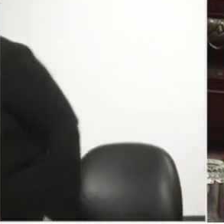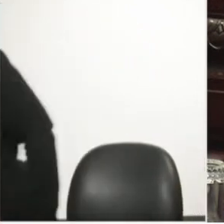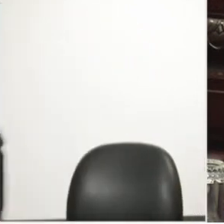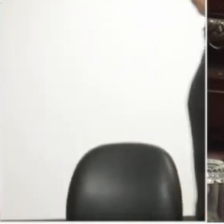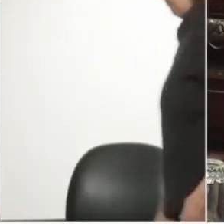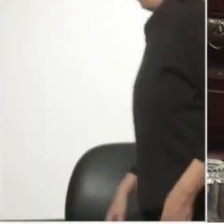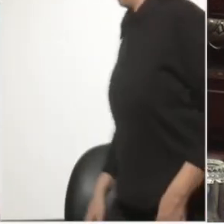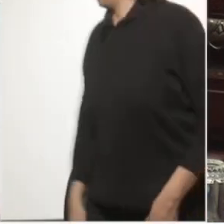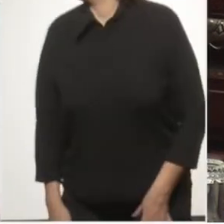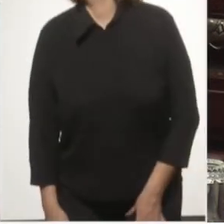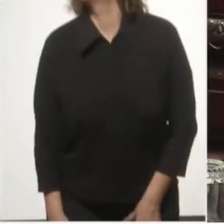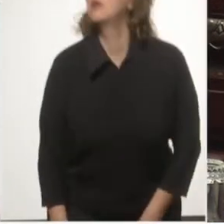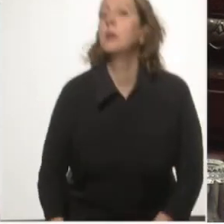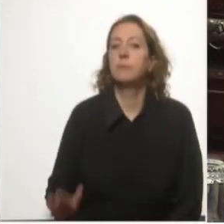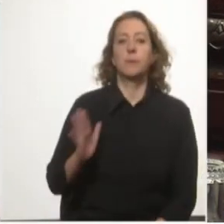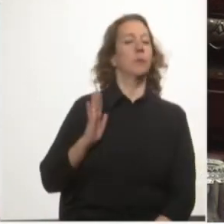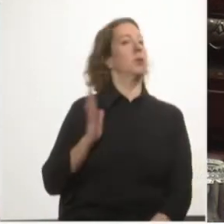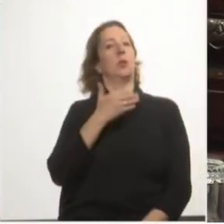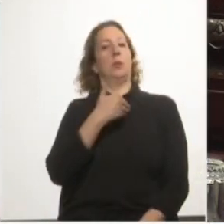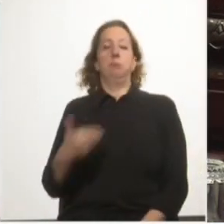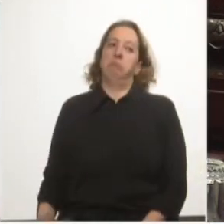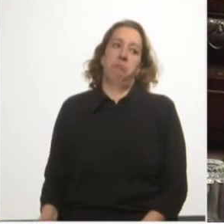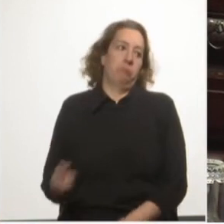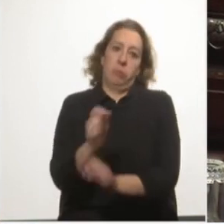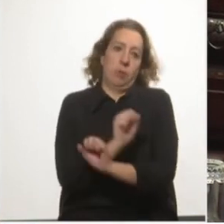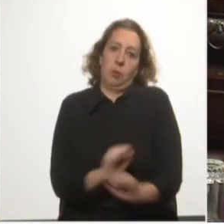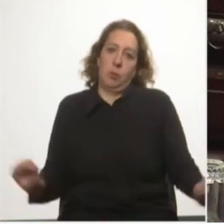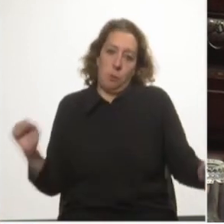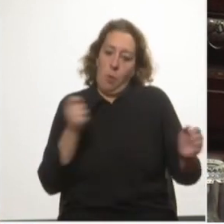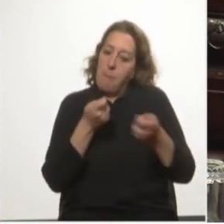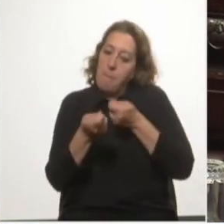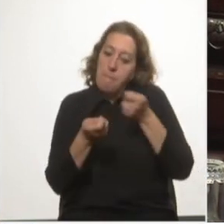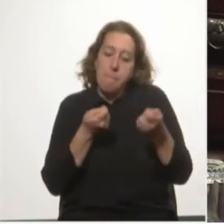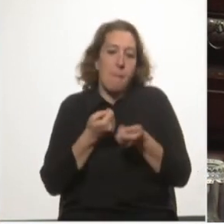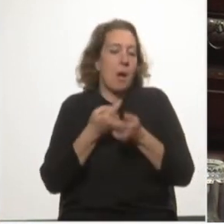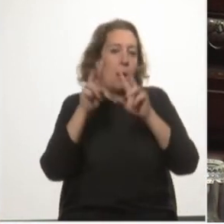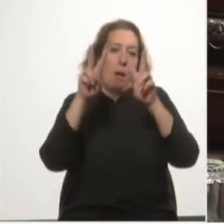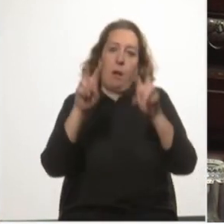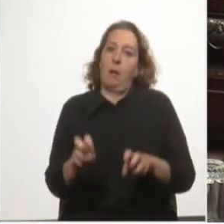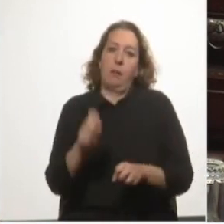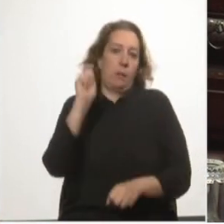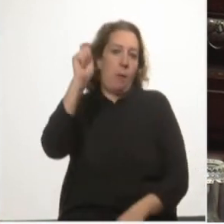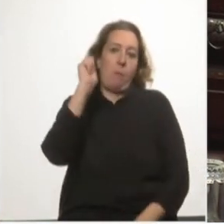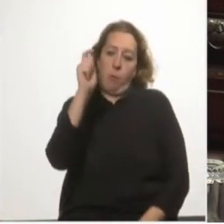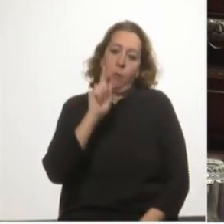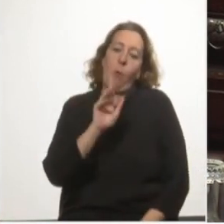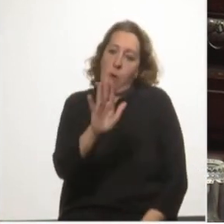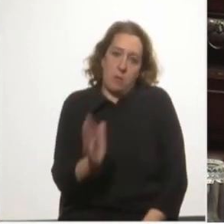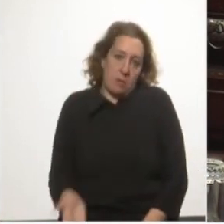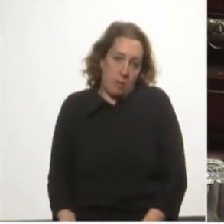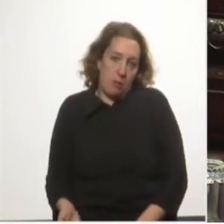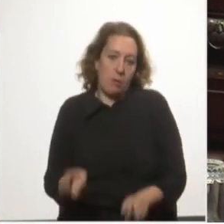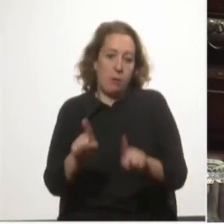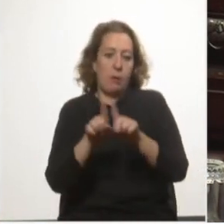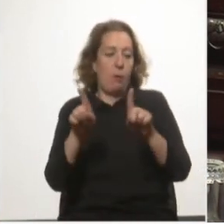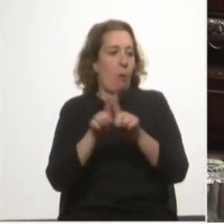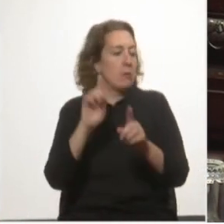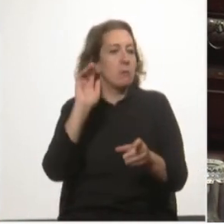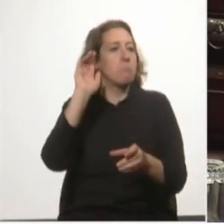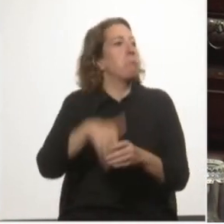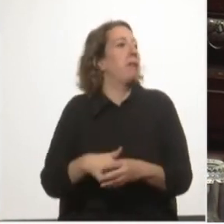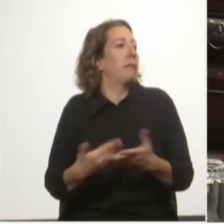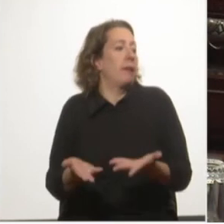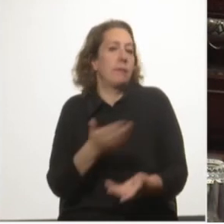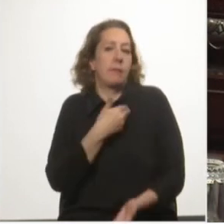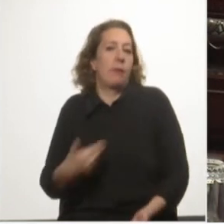presidenta no se puede manejar la cosa pública de esta manera como si perteneciera al gobierno de